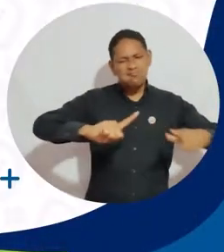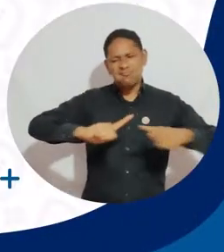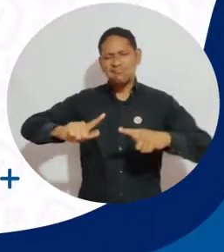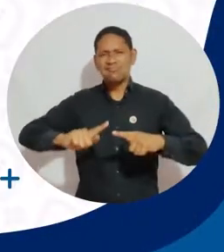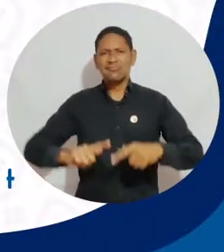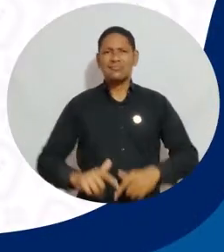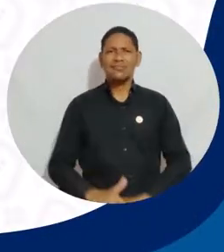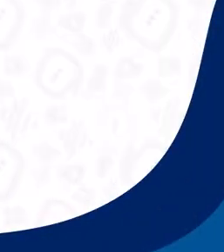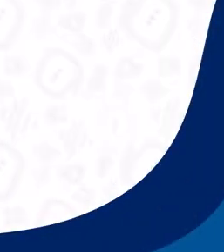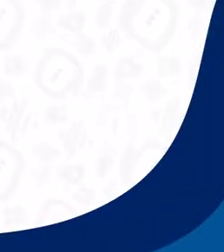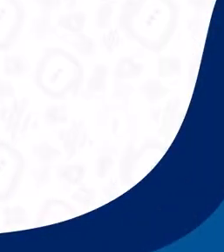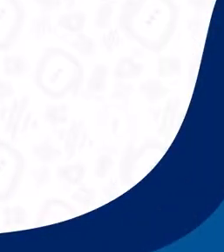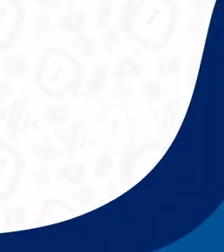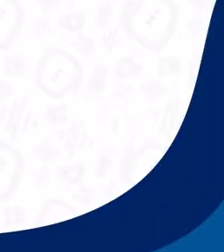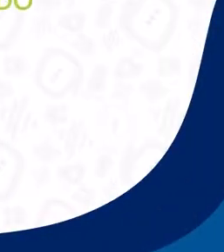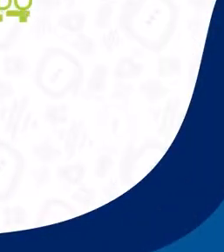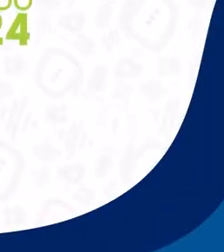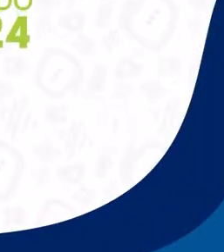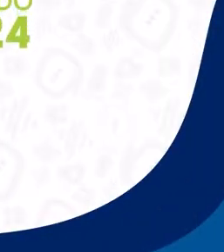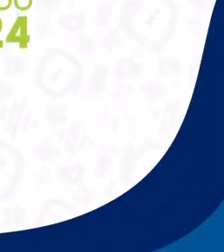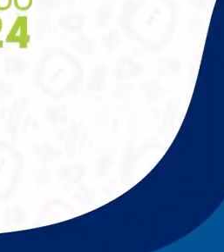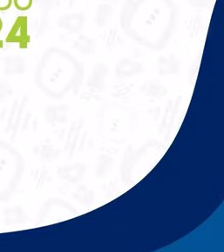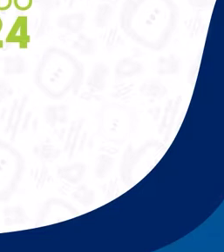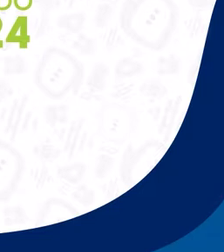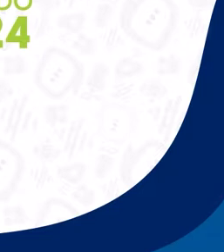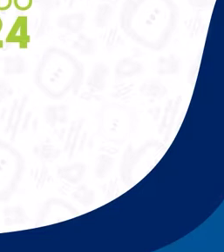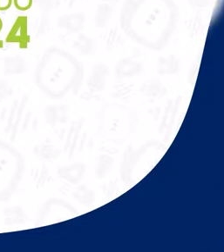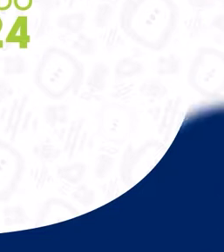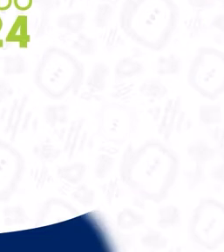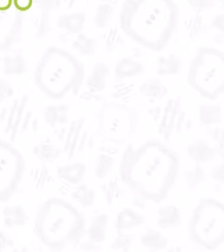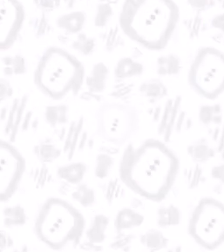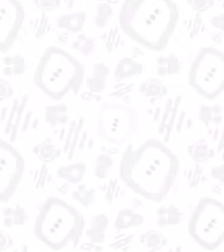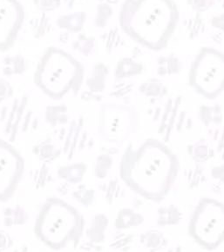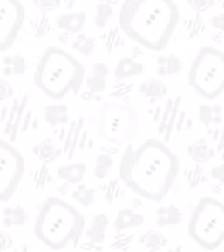vida. Aún más incluyente en...